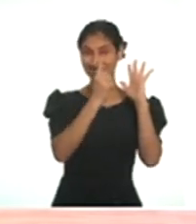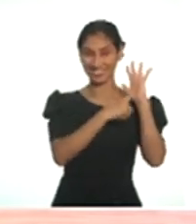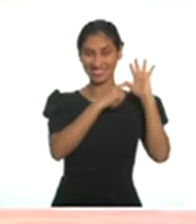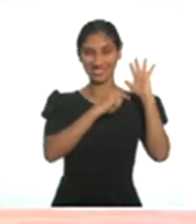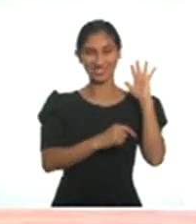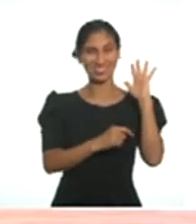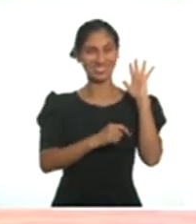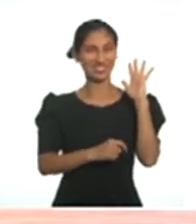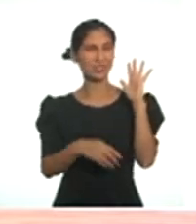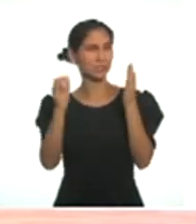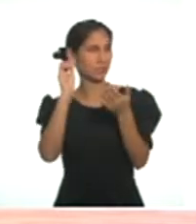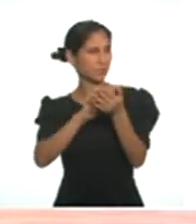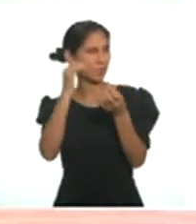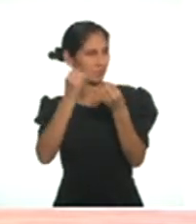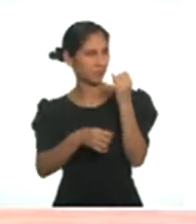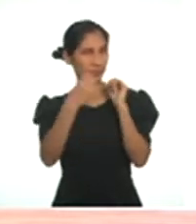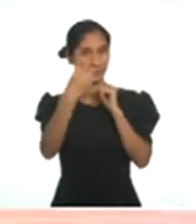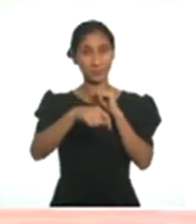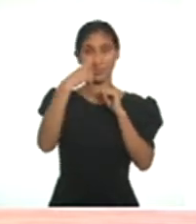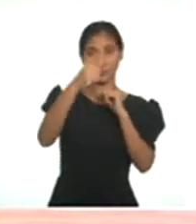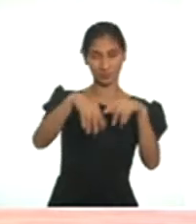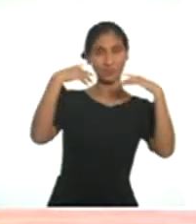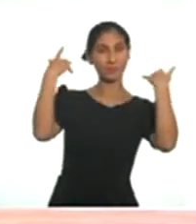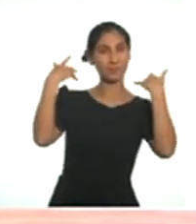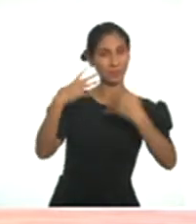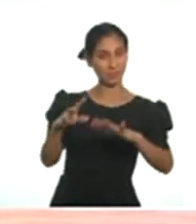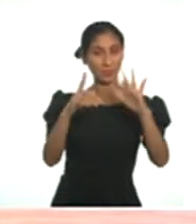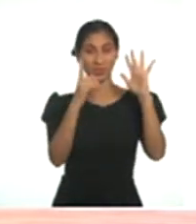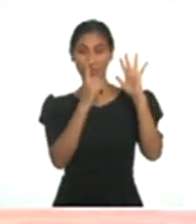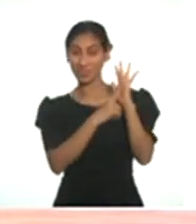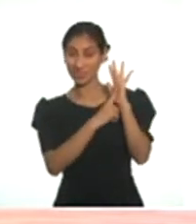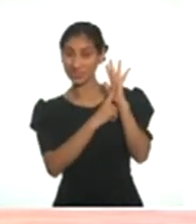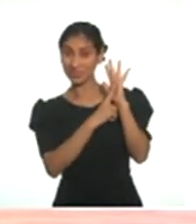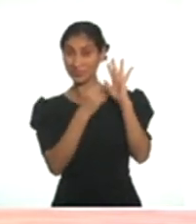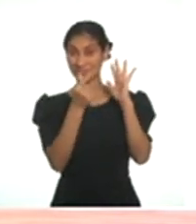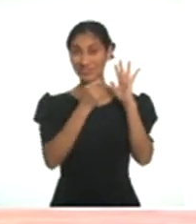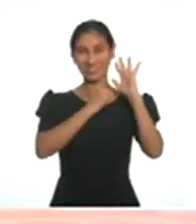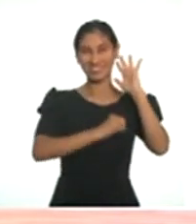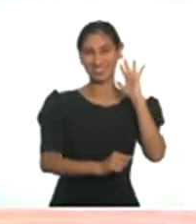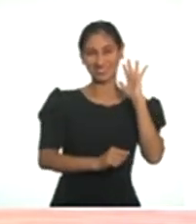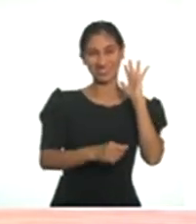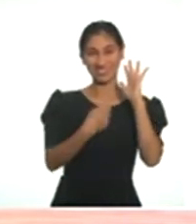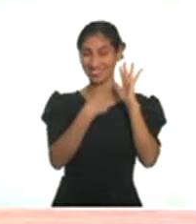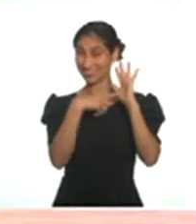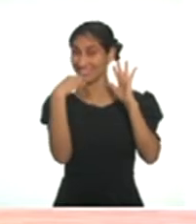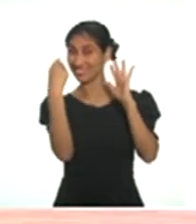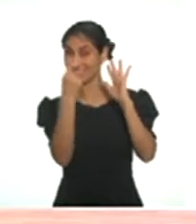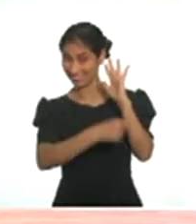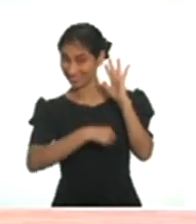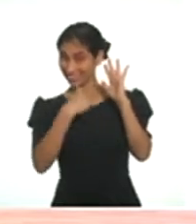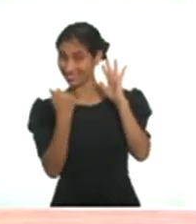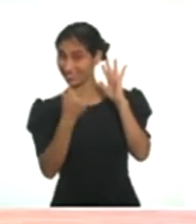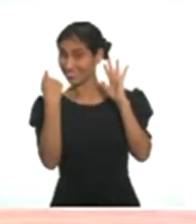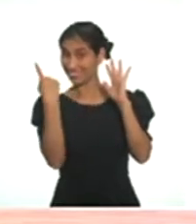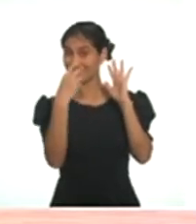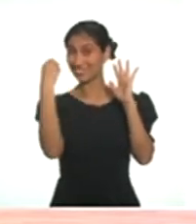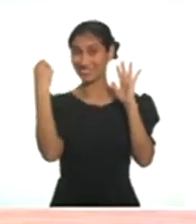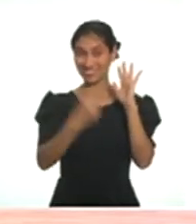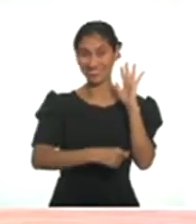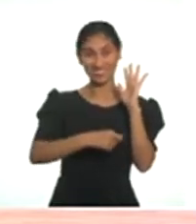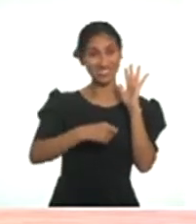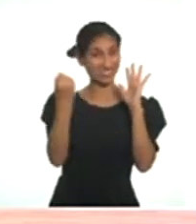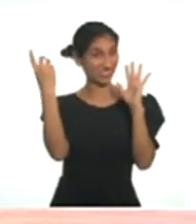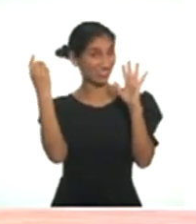Golpe. Piso. Una última. 3, 2, 1, va. Pisada. Hey, hey. Boom.